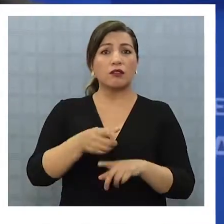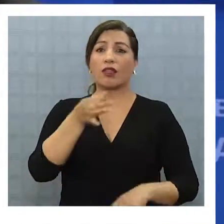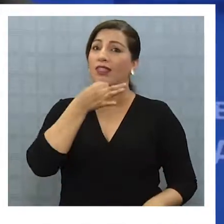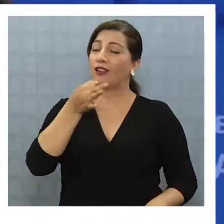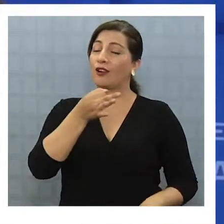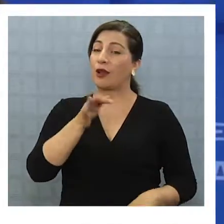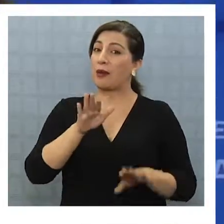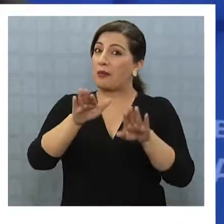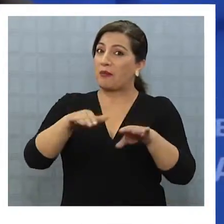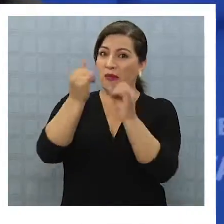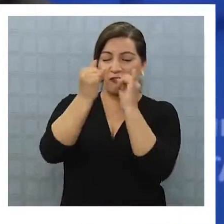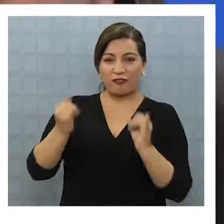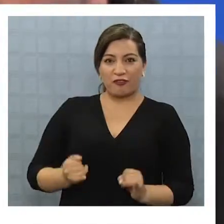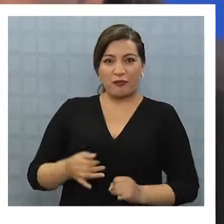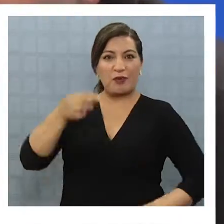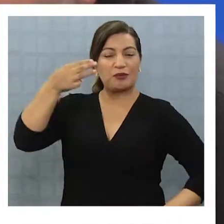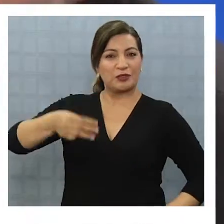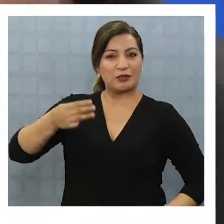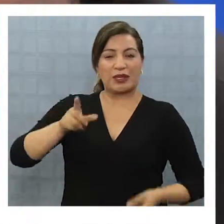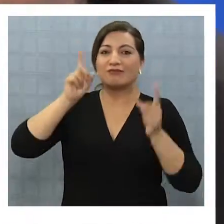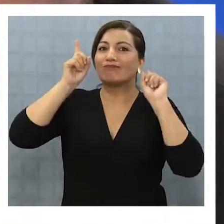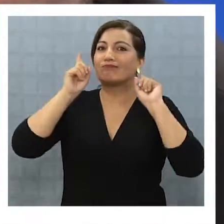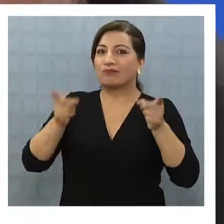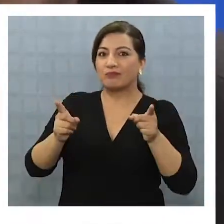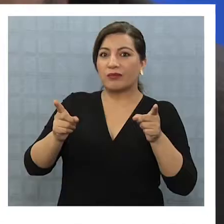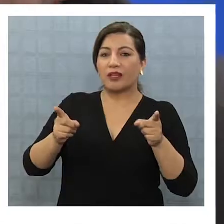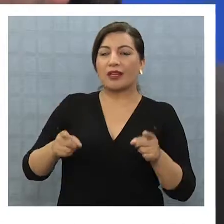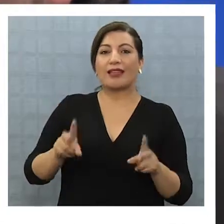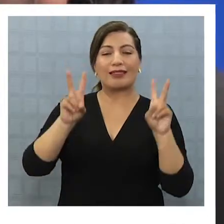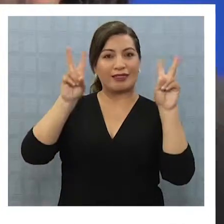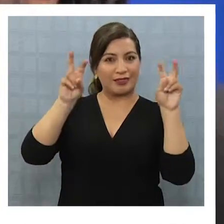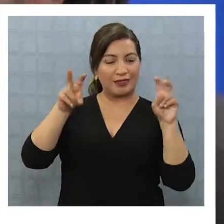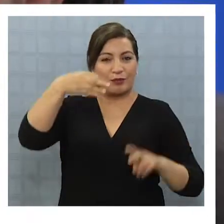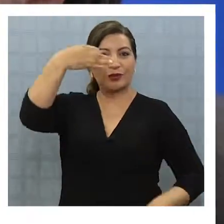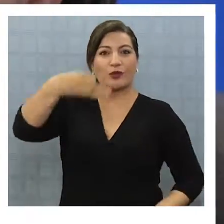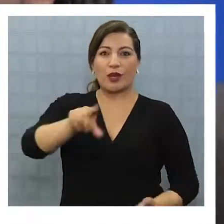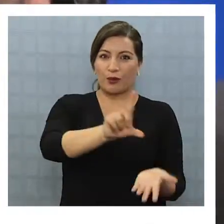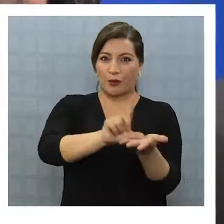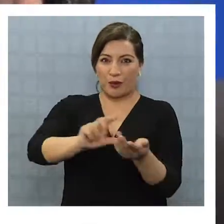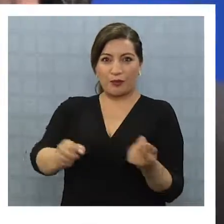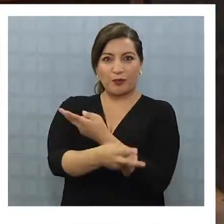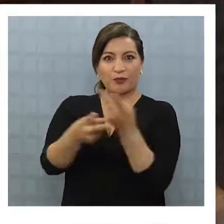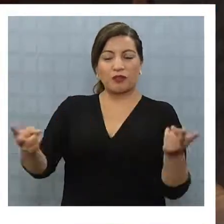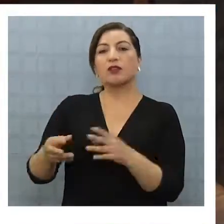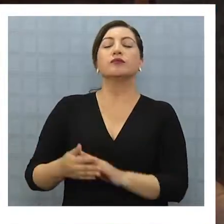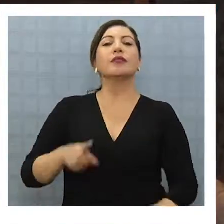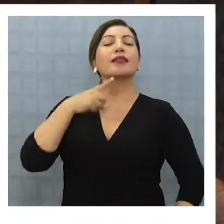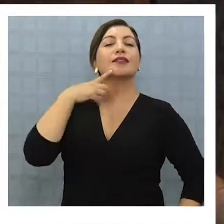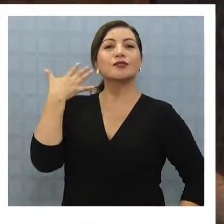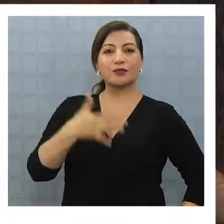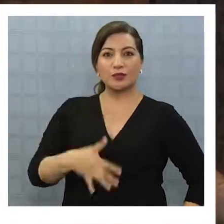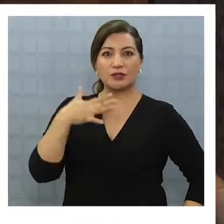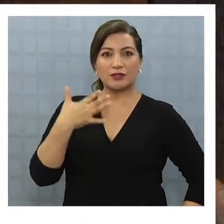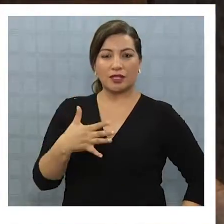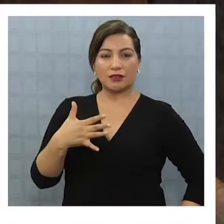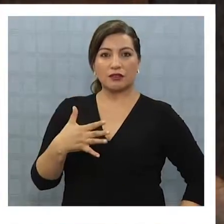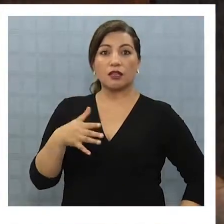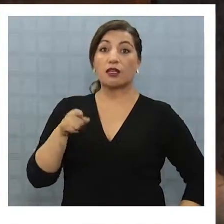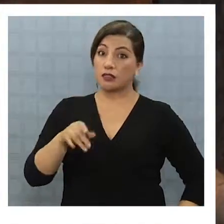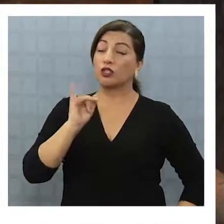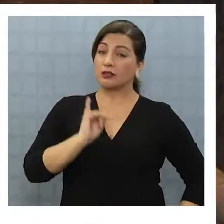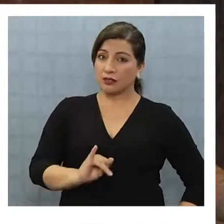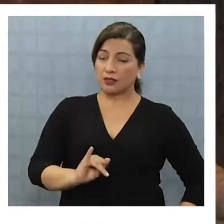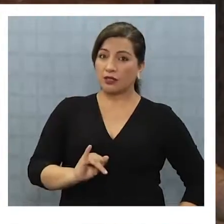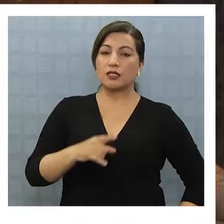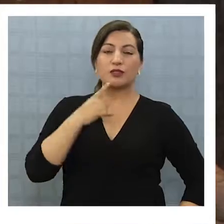compartió la forma en que la ordenanza municipal busca darle seguridad a los espacios públicos. Es importante, eso no cabe